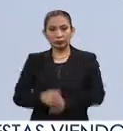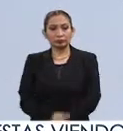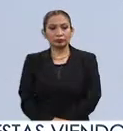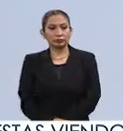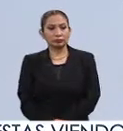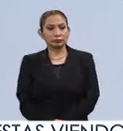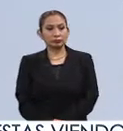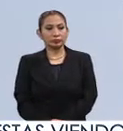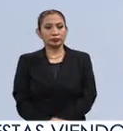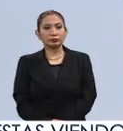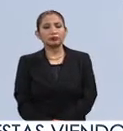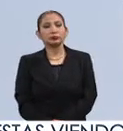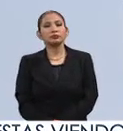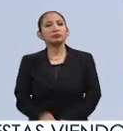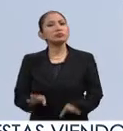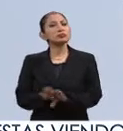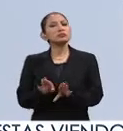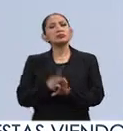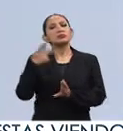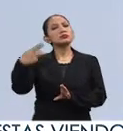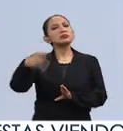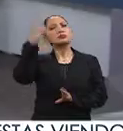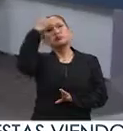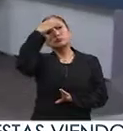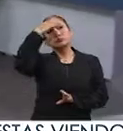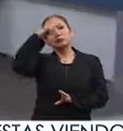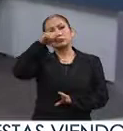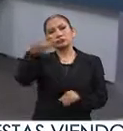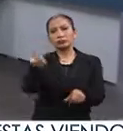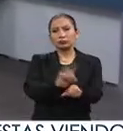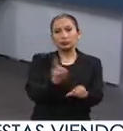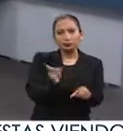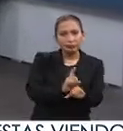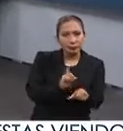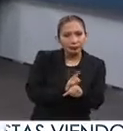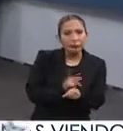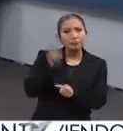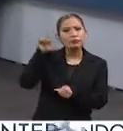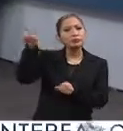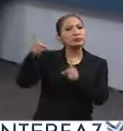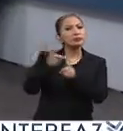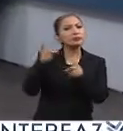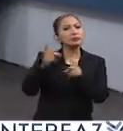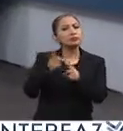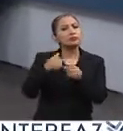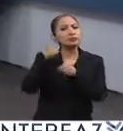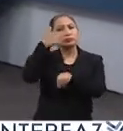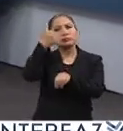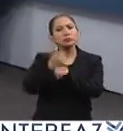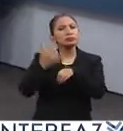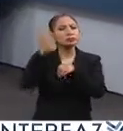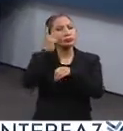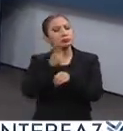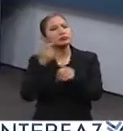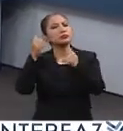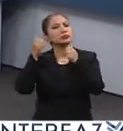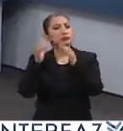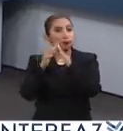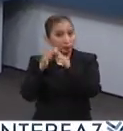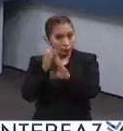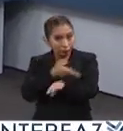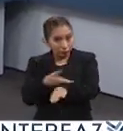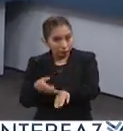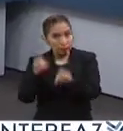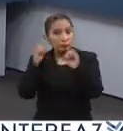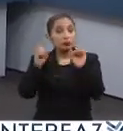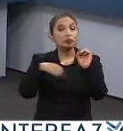se podría decir. ¿Cómo fue tu experiencia allá, tu día a día, dónde estuviste, dónde quedaste, fue en una familia,